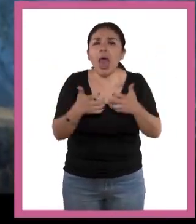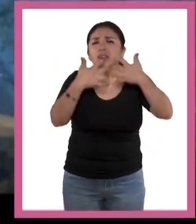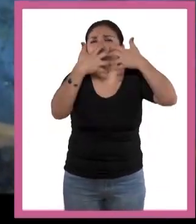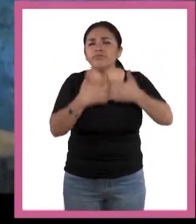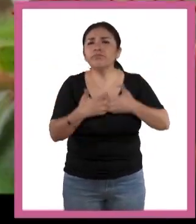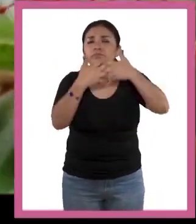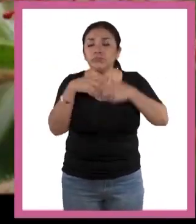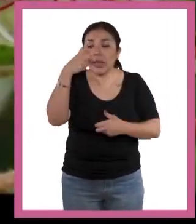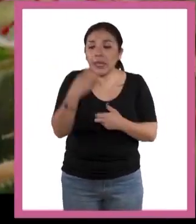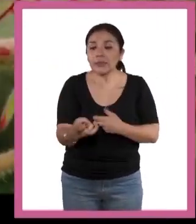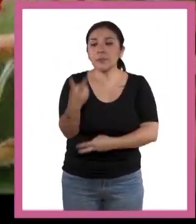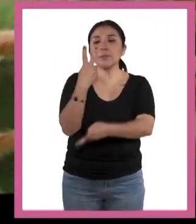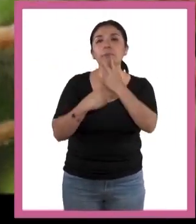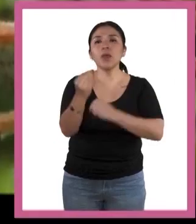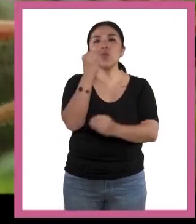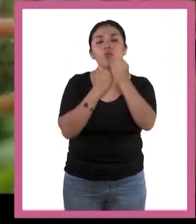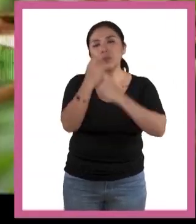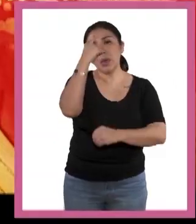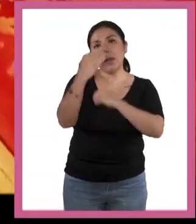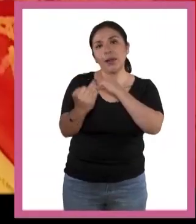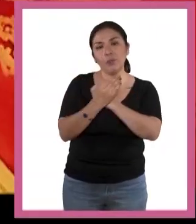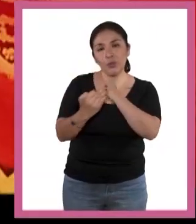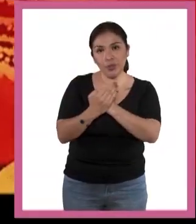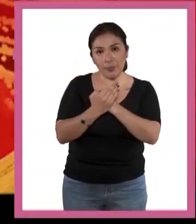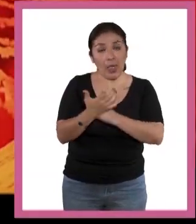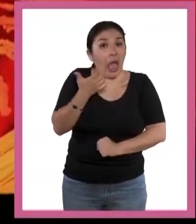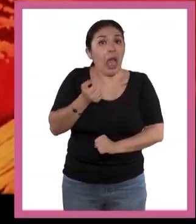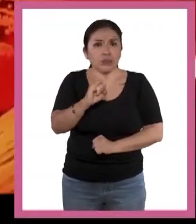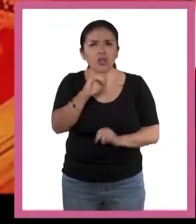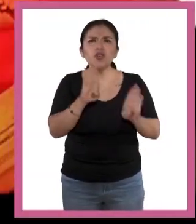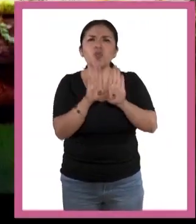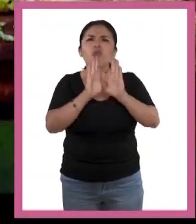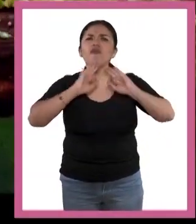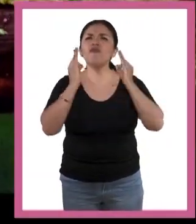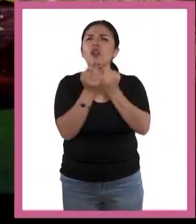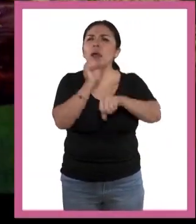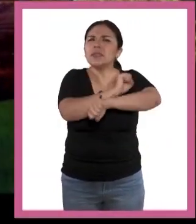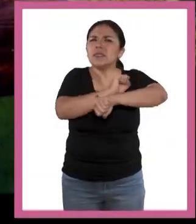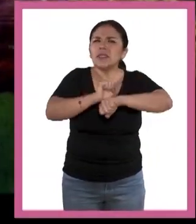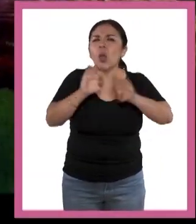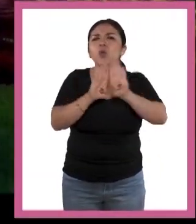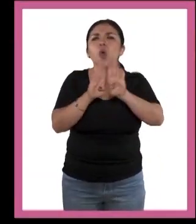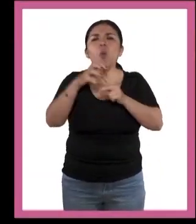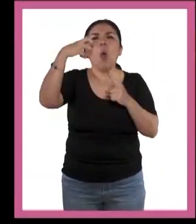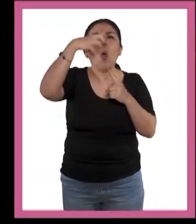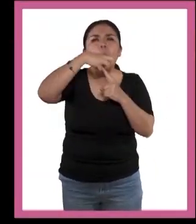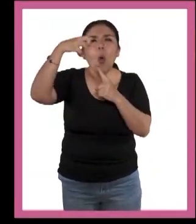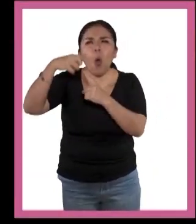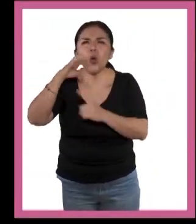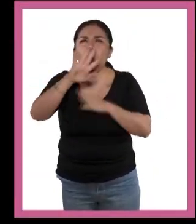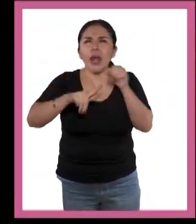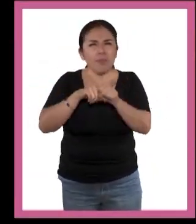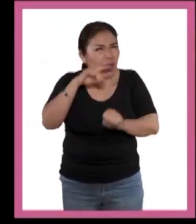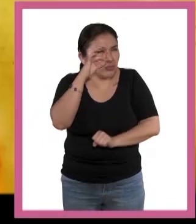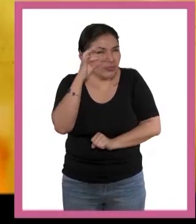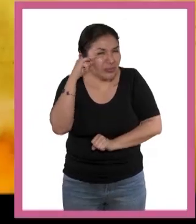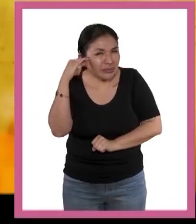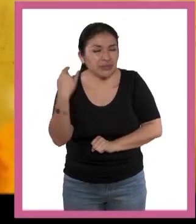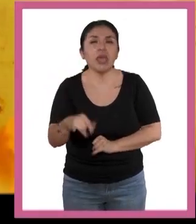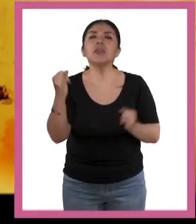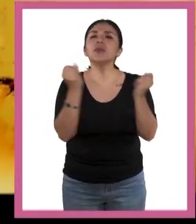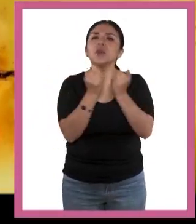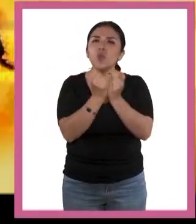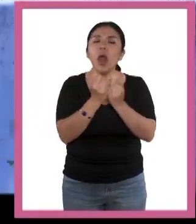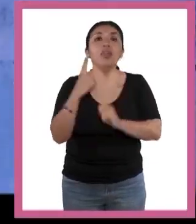obtienen su alimento y su protección. Desde las formas más simples, como los hongos y las bacterias, hasta los hábitats